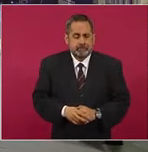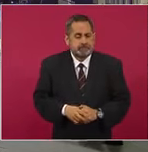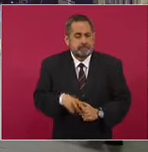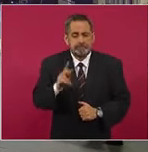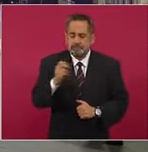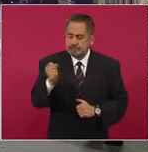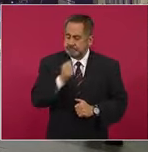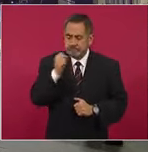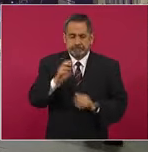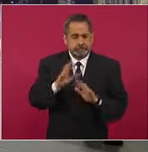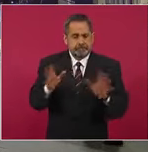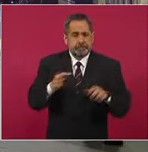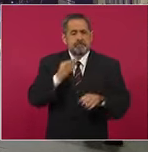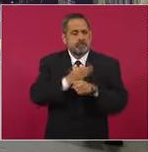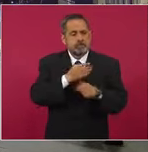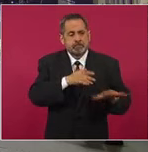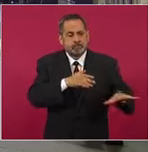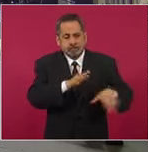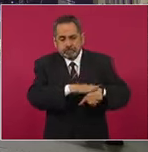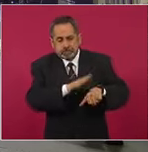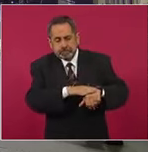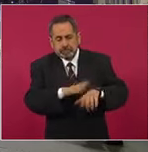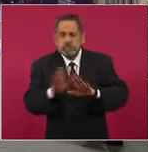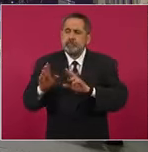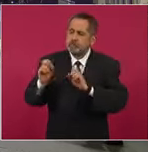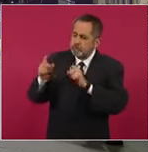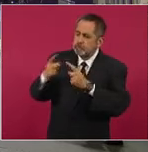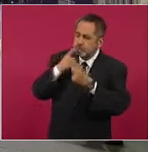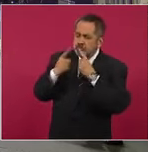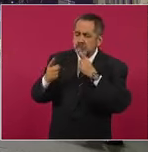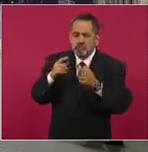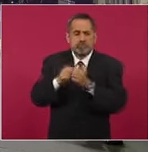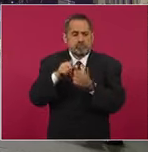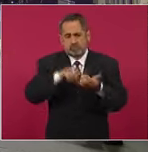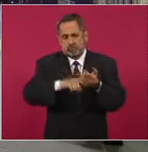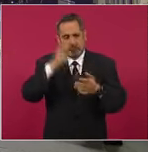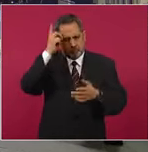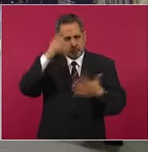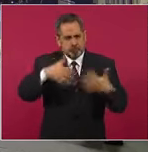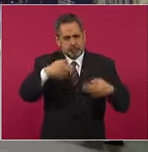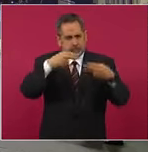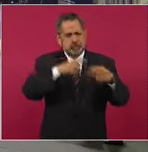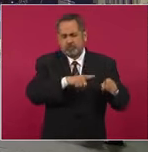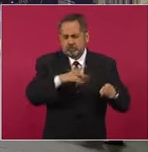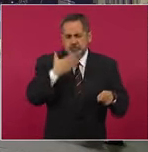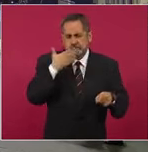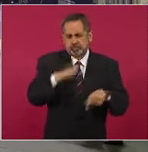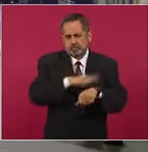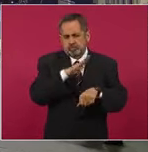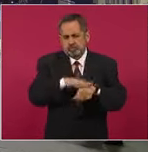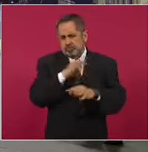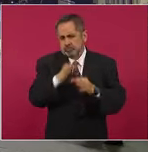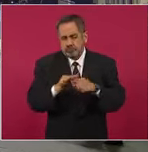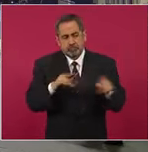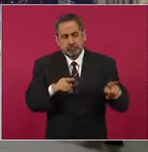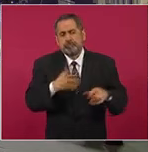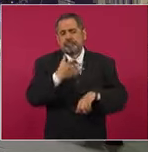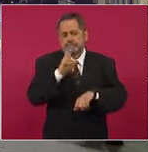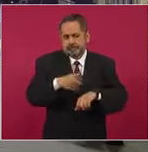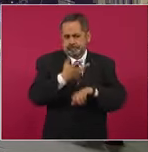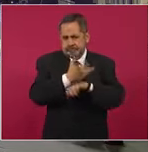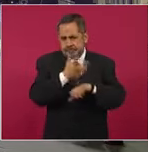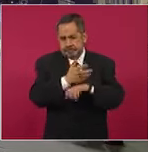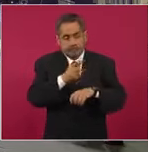afortunadamente están respondiendo bien los dueños de esta empresa, es una empresa constructora estadounidense,